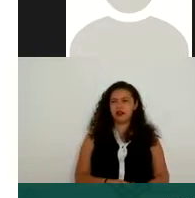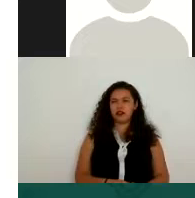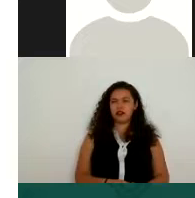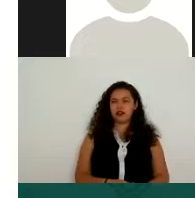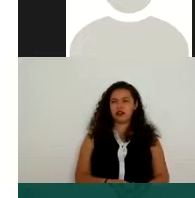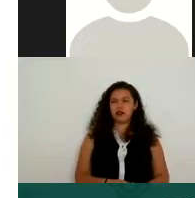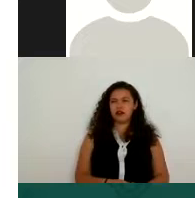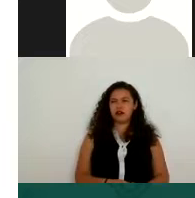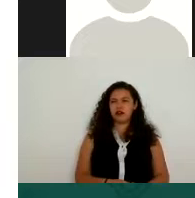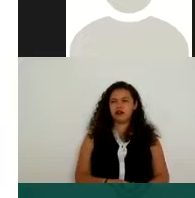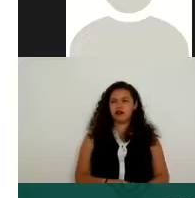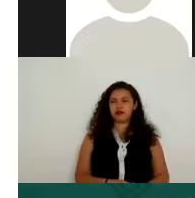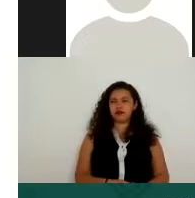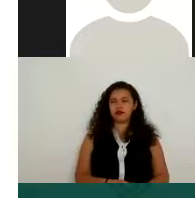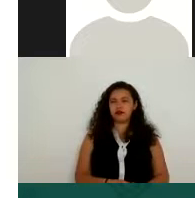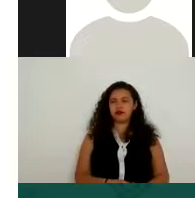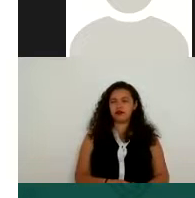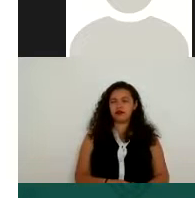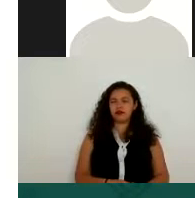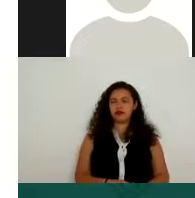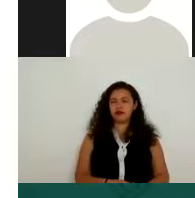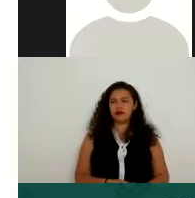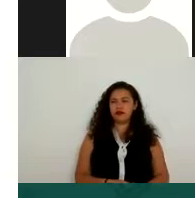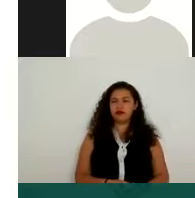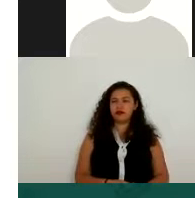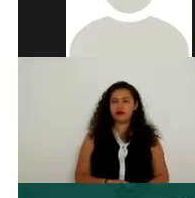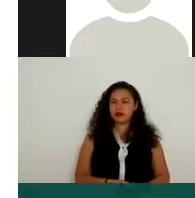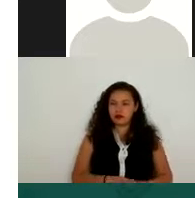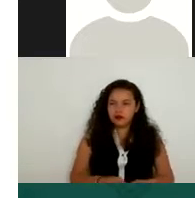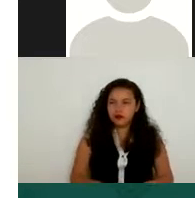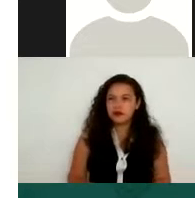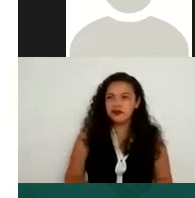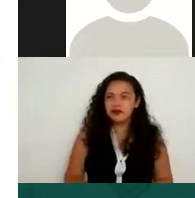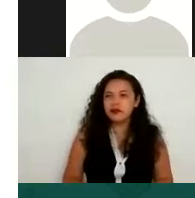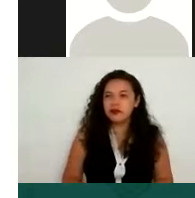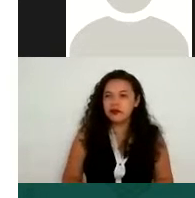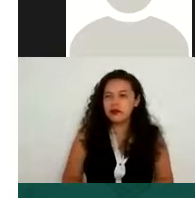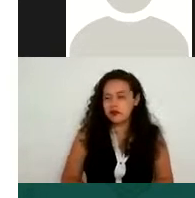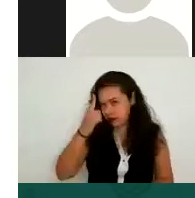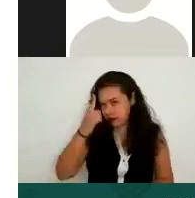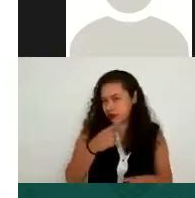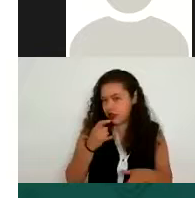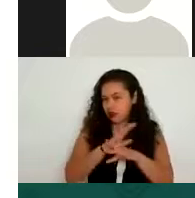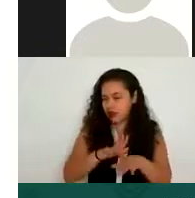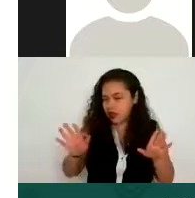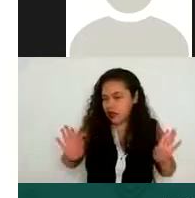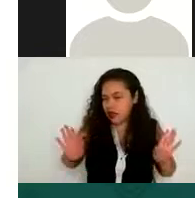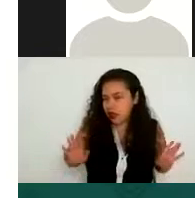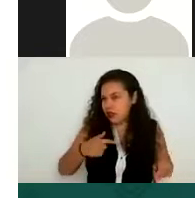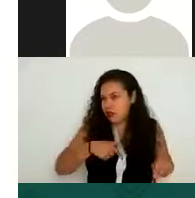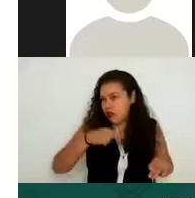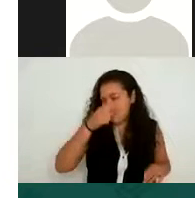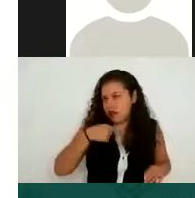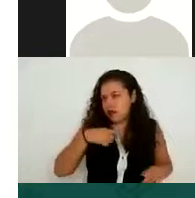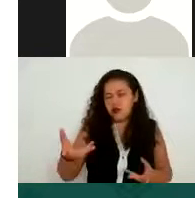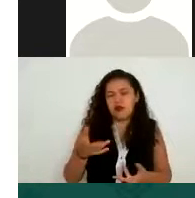dónde detectar y diagnosticar qué tipo de datos pueden ustedes recibir o ya tienen ya tienen partes de datos